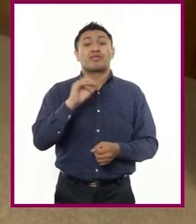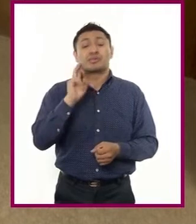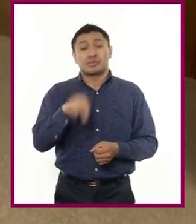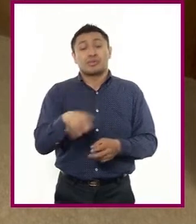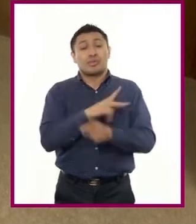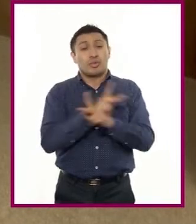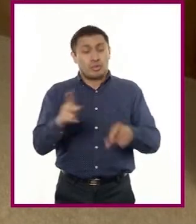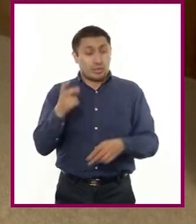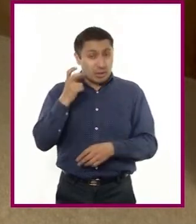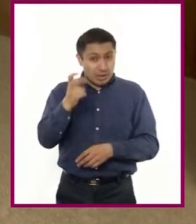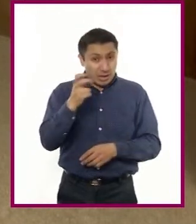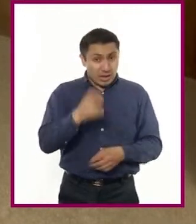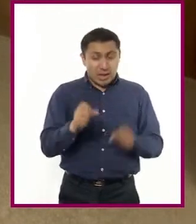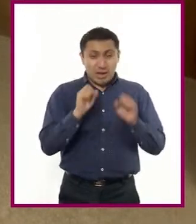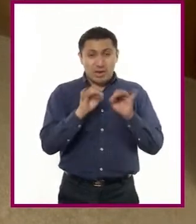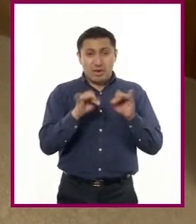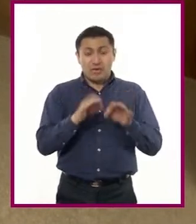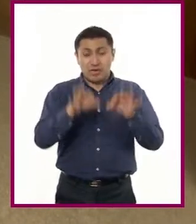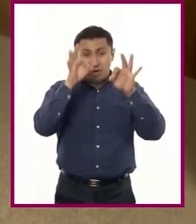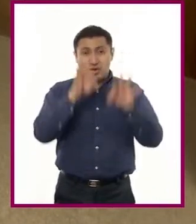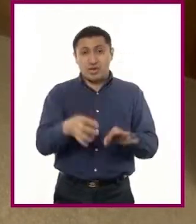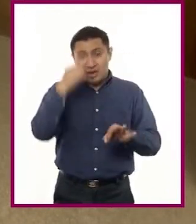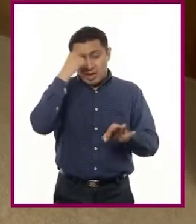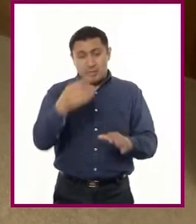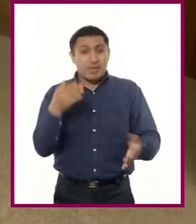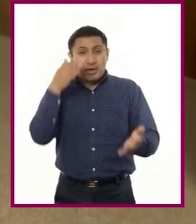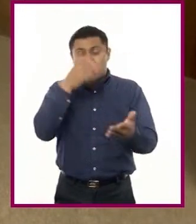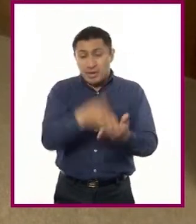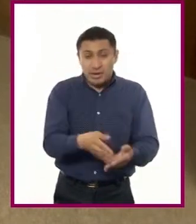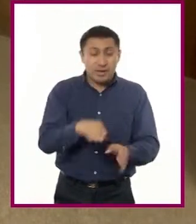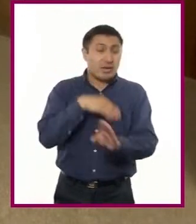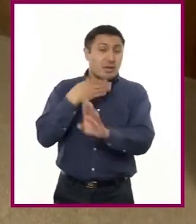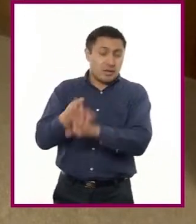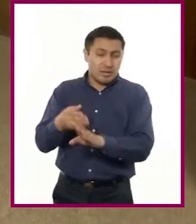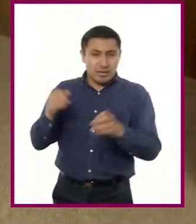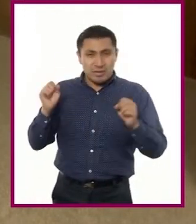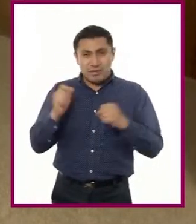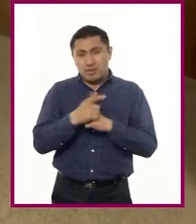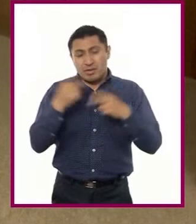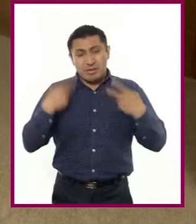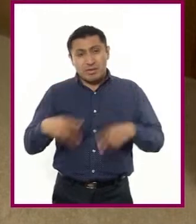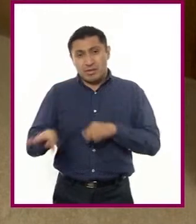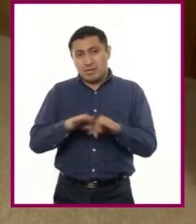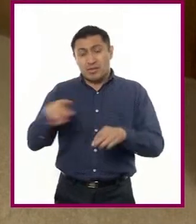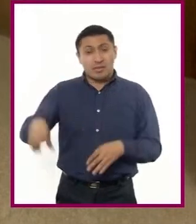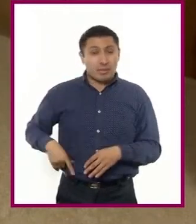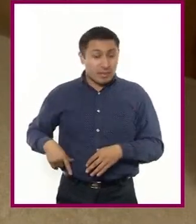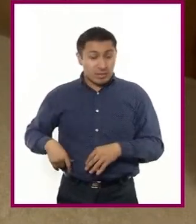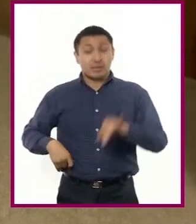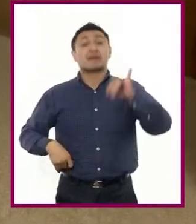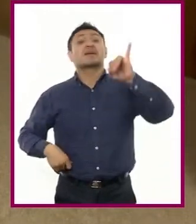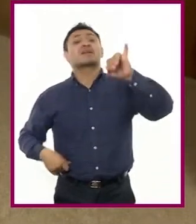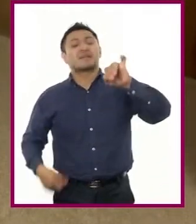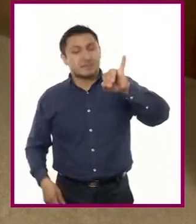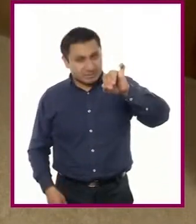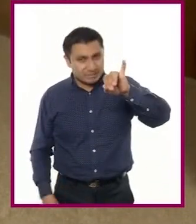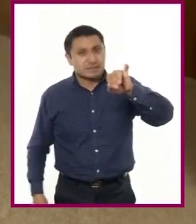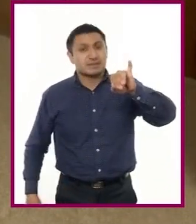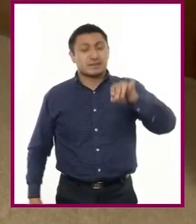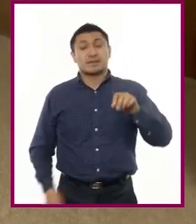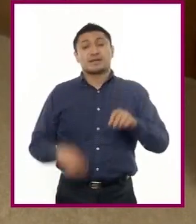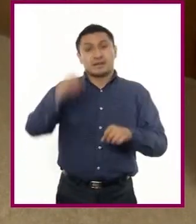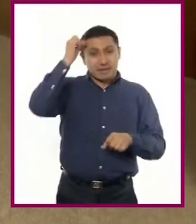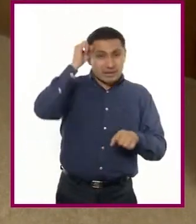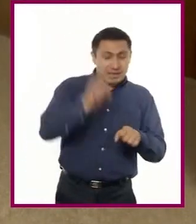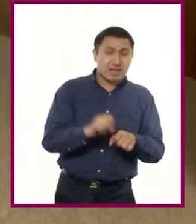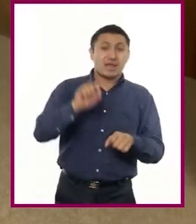instancia correspondiente para realizar el procedimiento en contra de un servidor público? Así es. Es la Secretaría